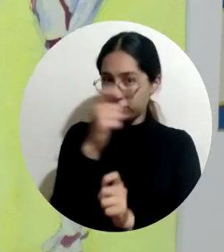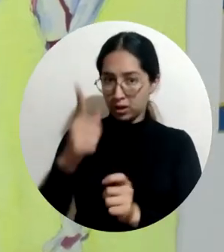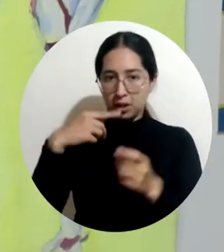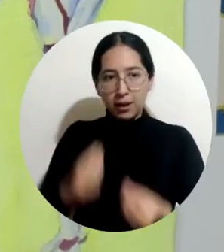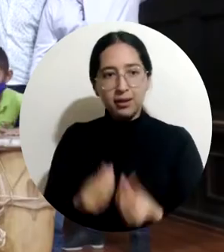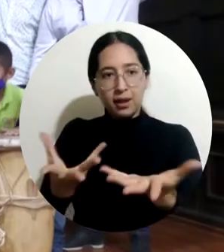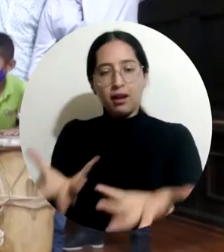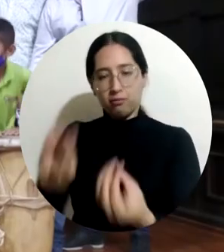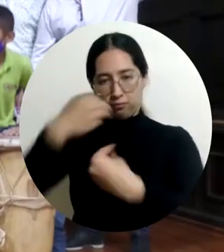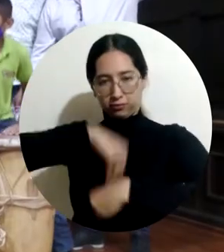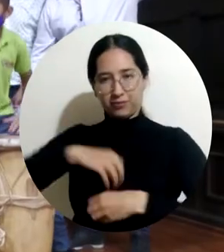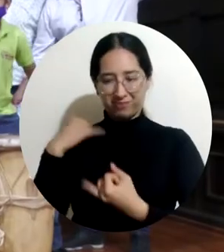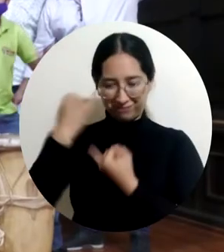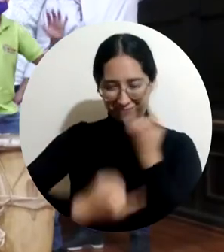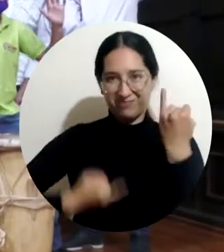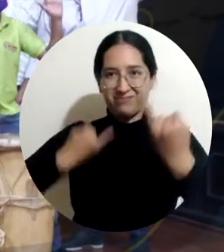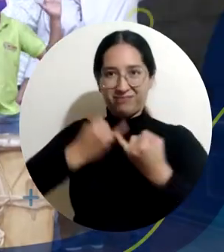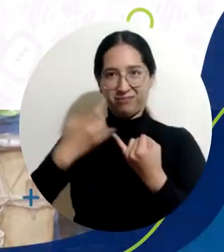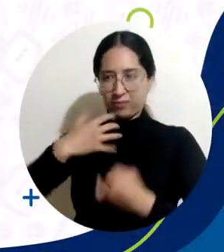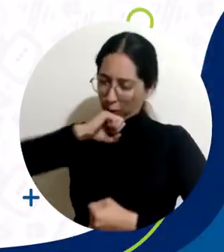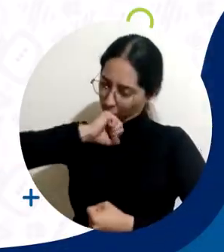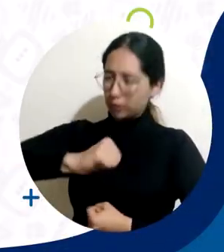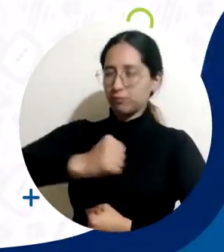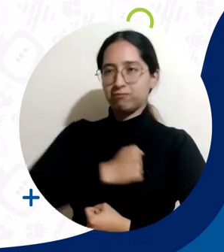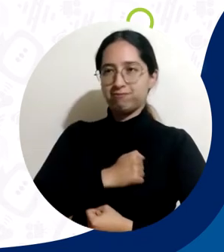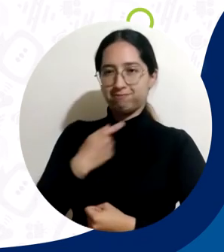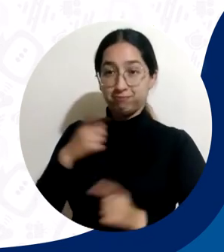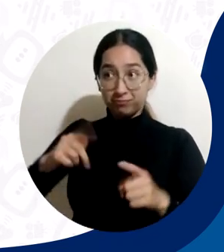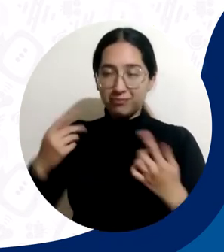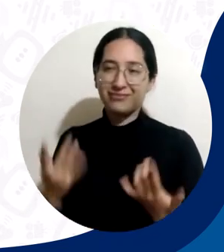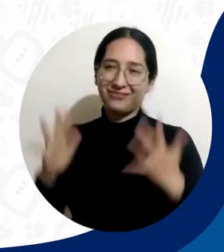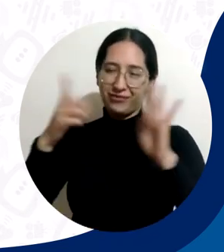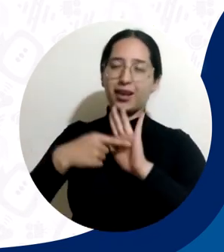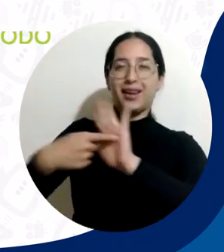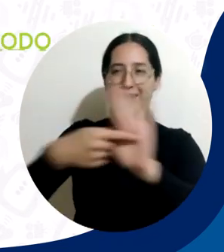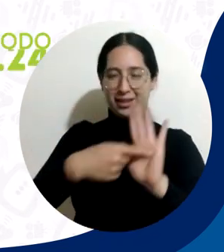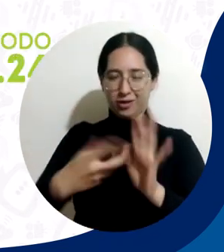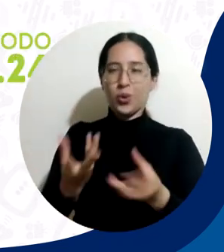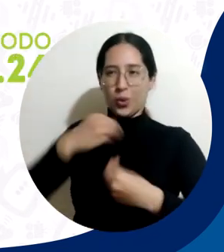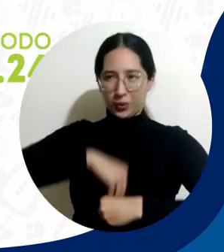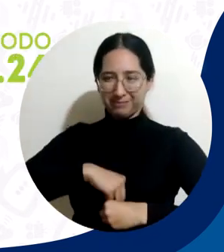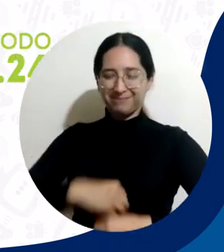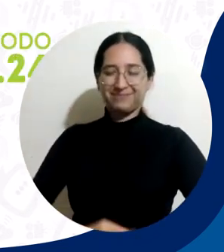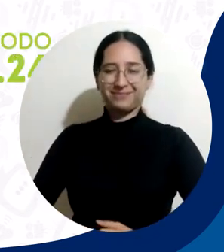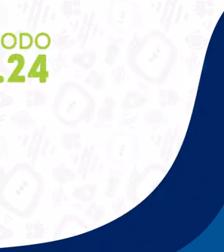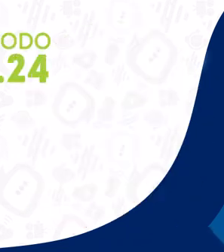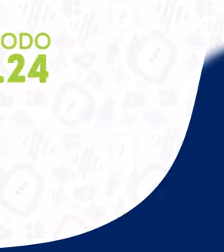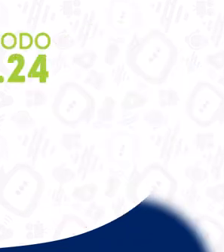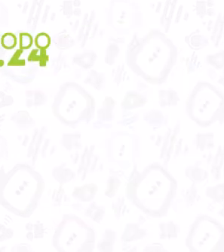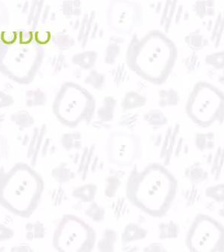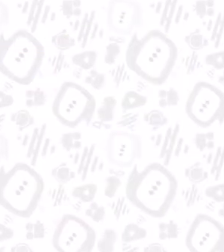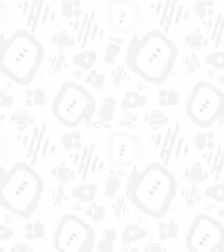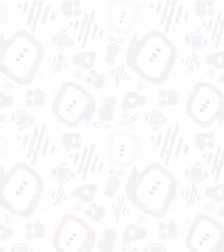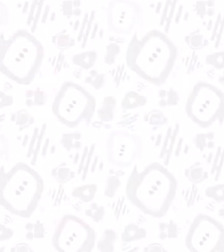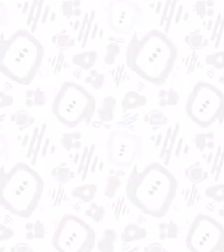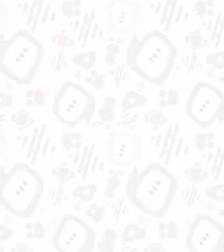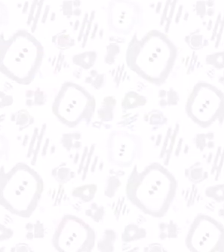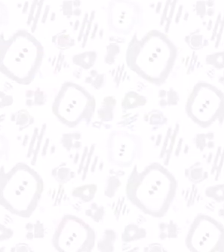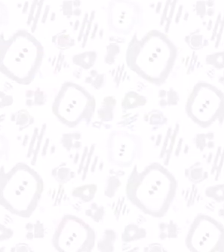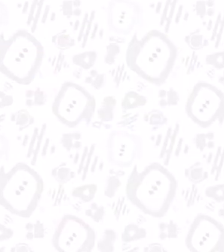construir memoria e identidad alrededor de la tradicional festividad. Universidad de Mataleta, aún más incluyente e